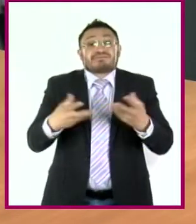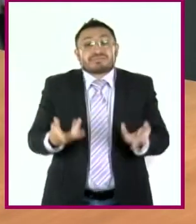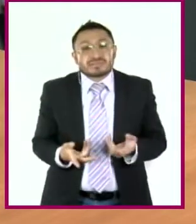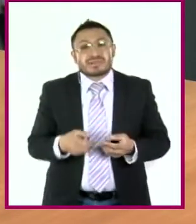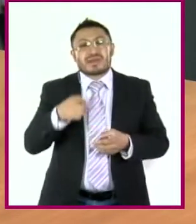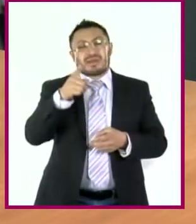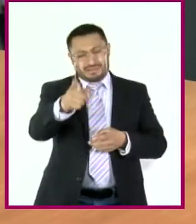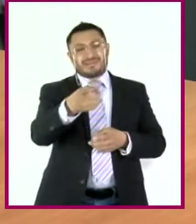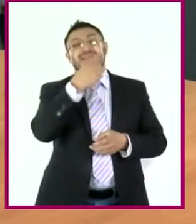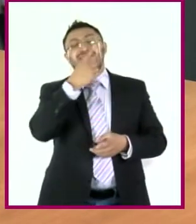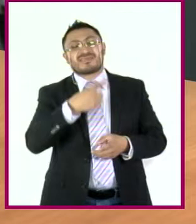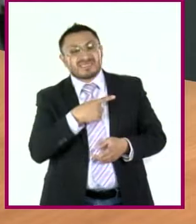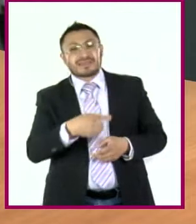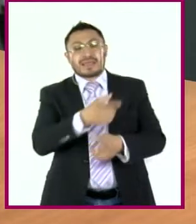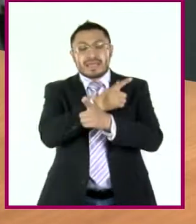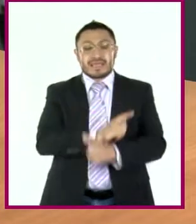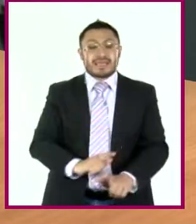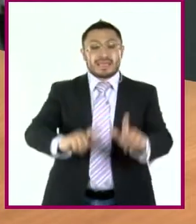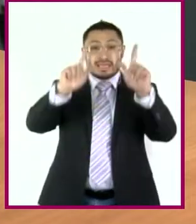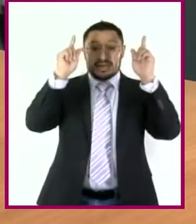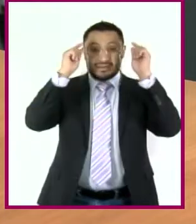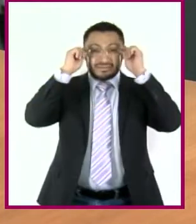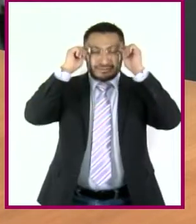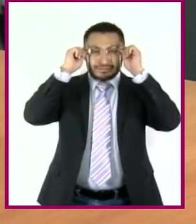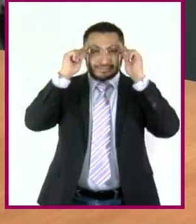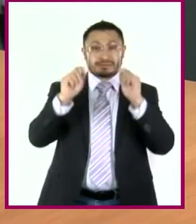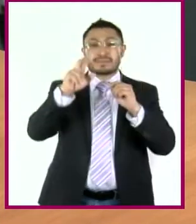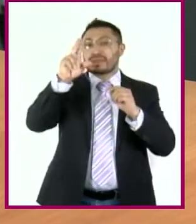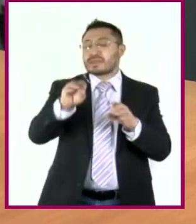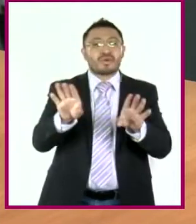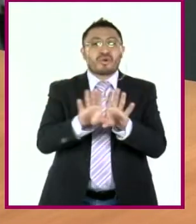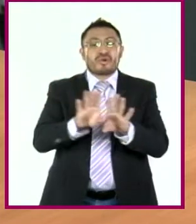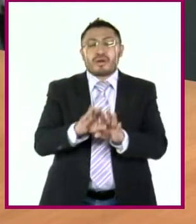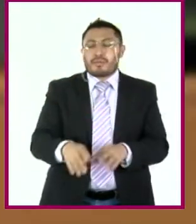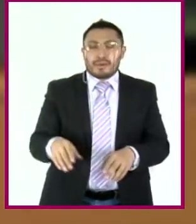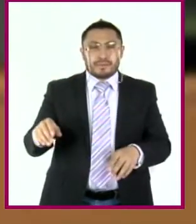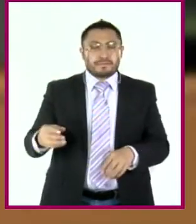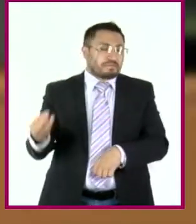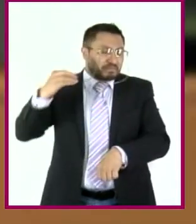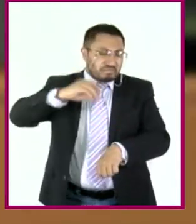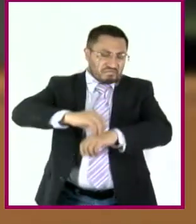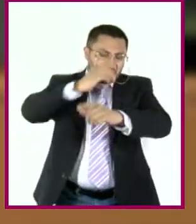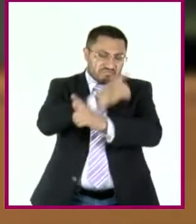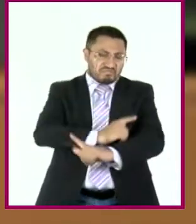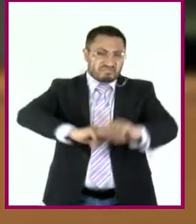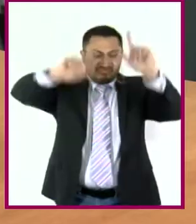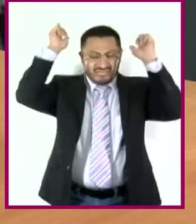decirme es que la libertad no es actuar libremente sin restricciones.